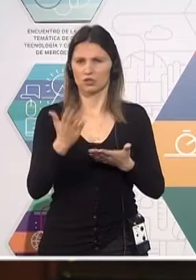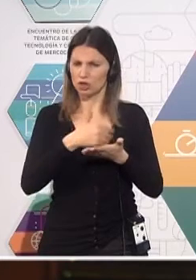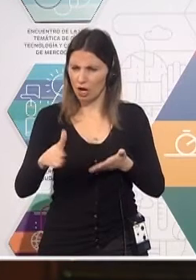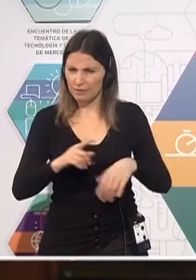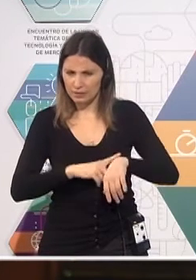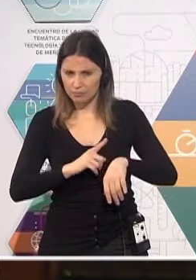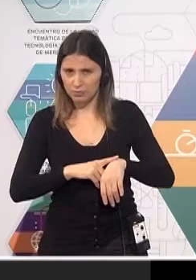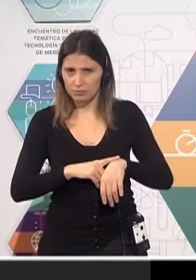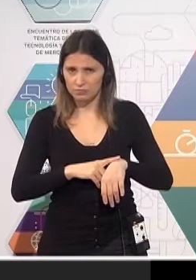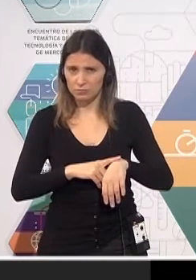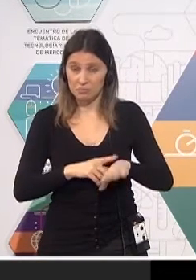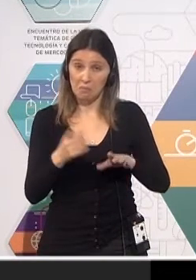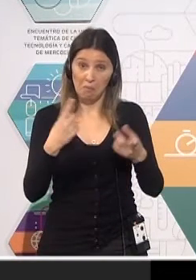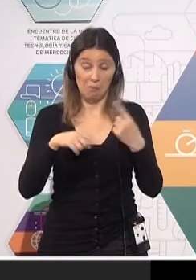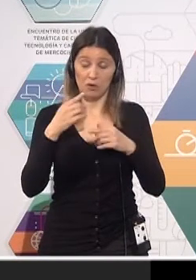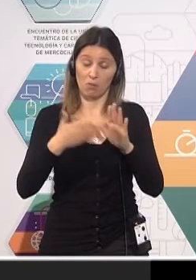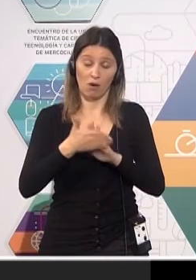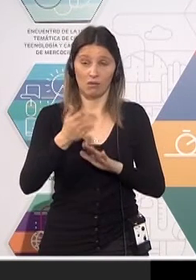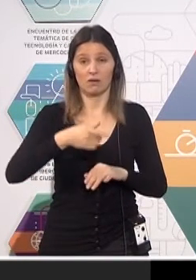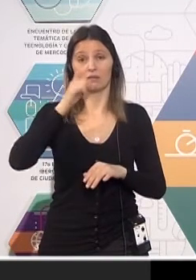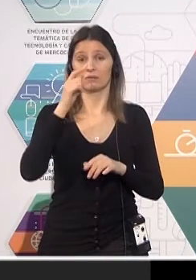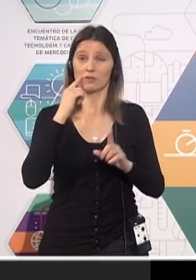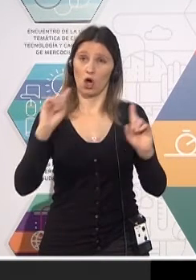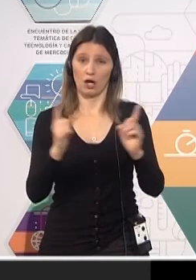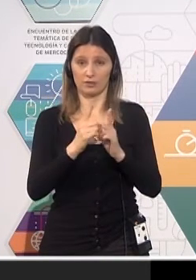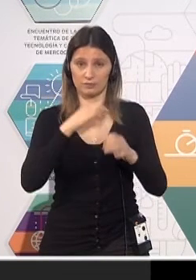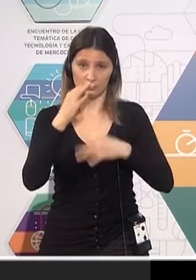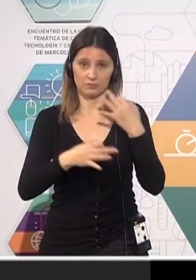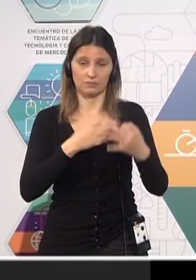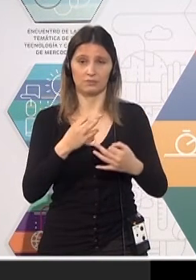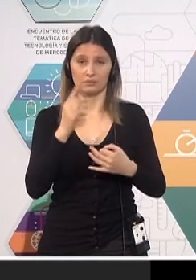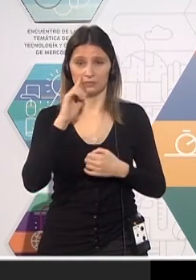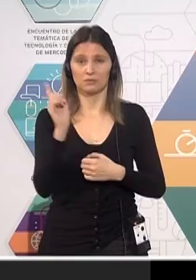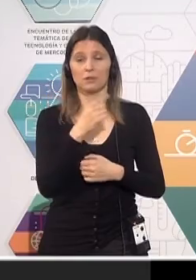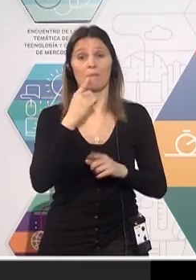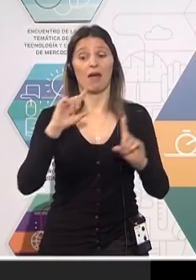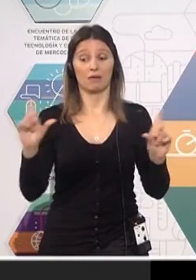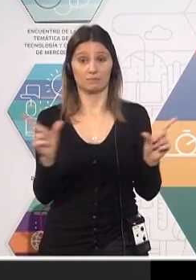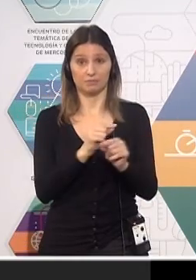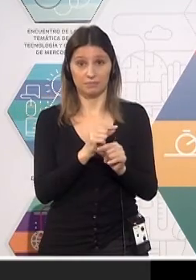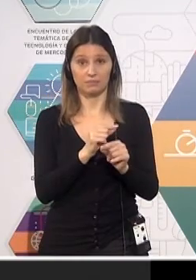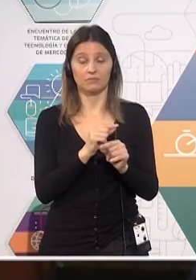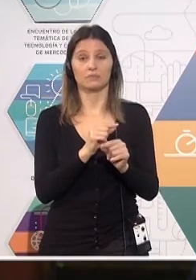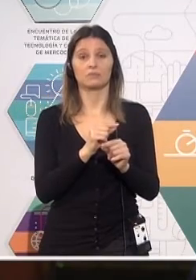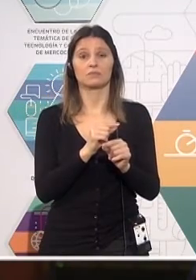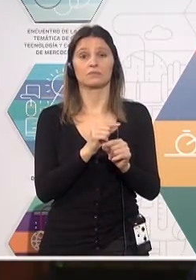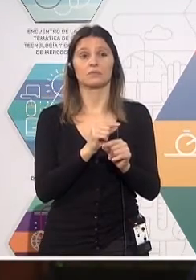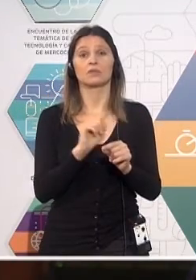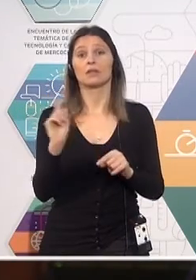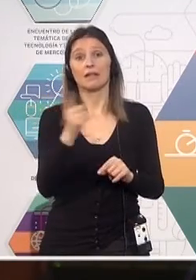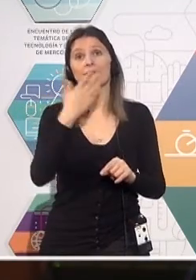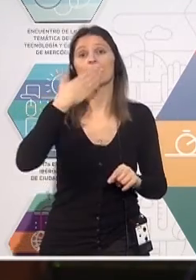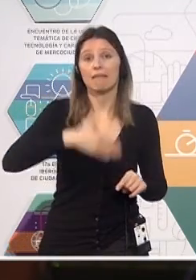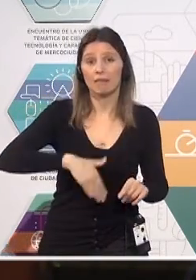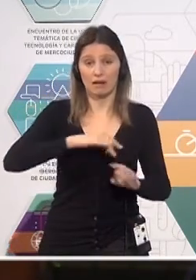tiempo, pero como viene el config break, prefiero ser más cortito. Para terminar, básicamente lo que hay que entender